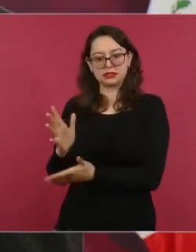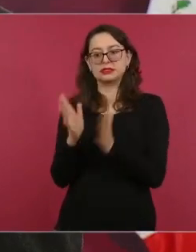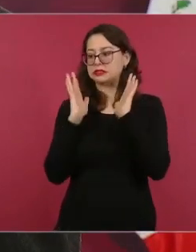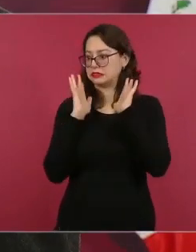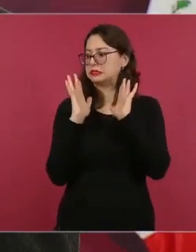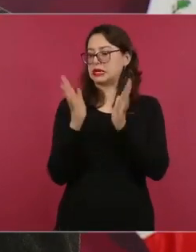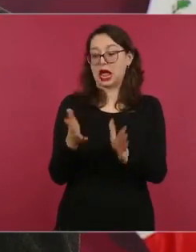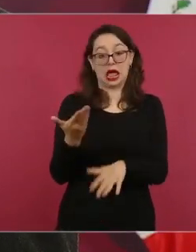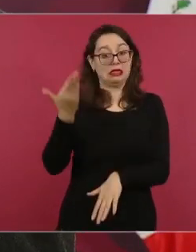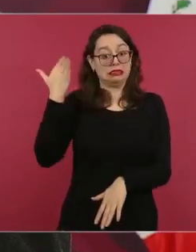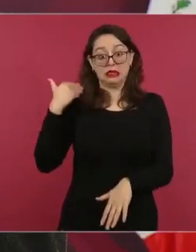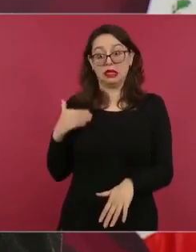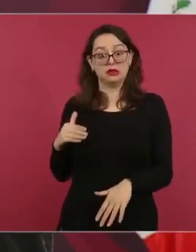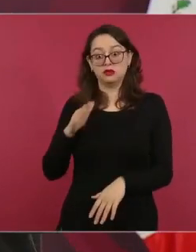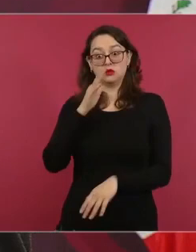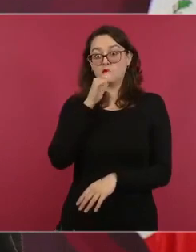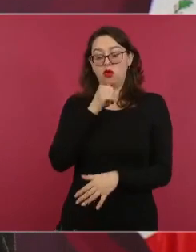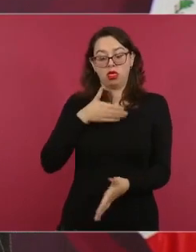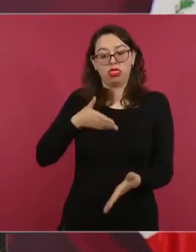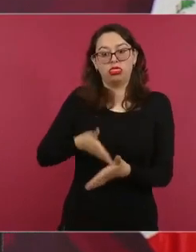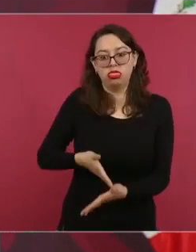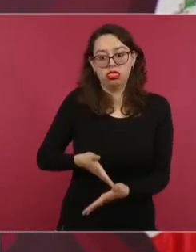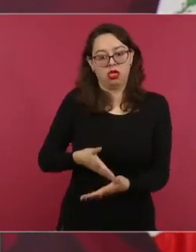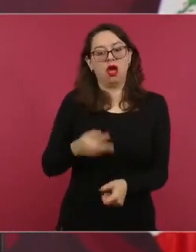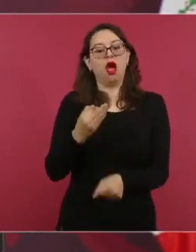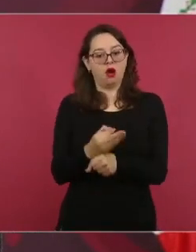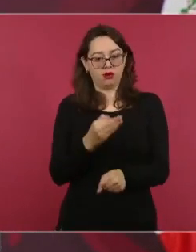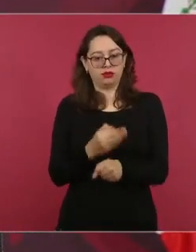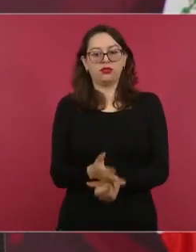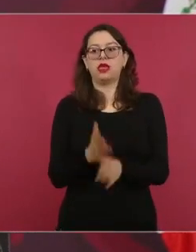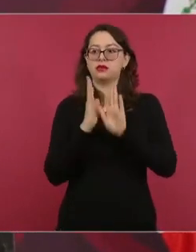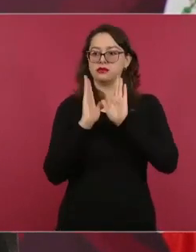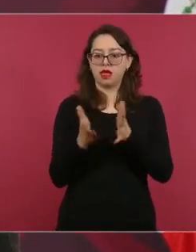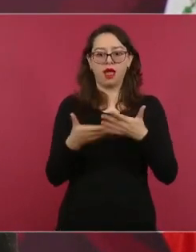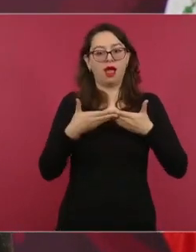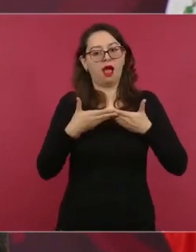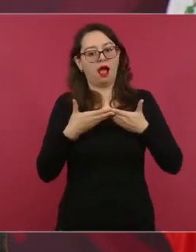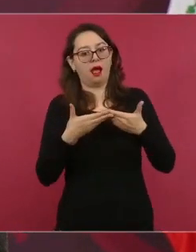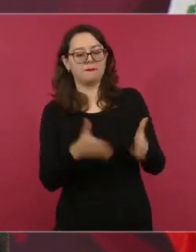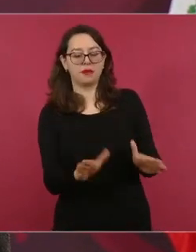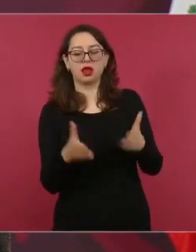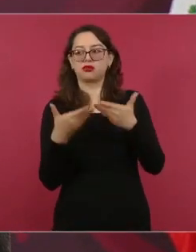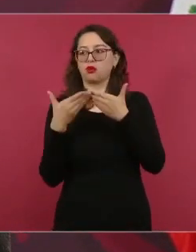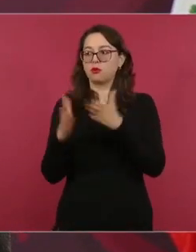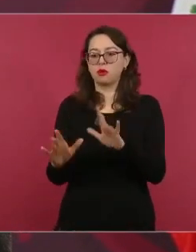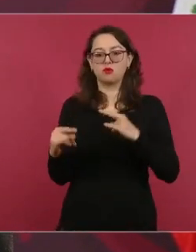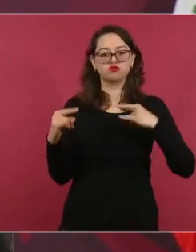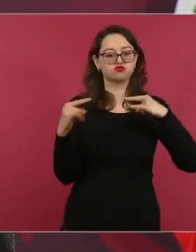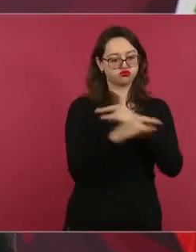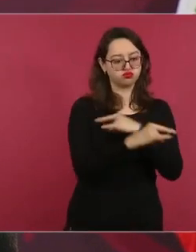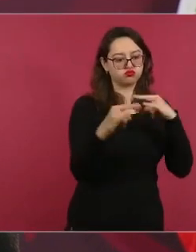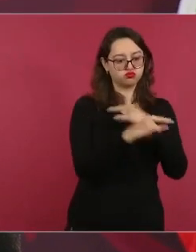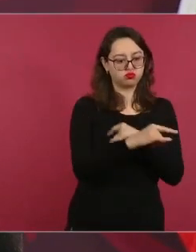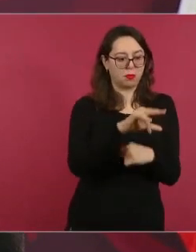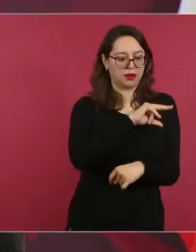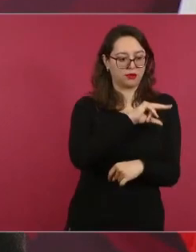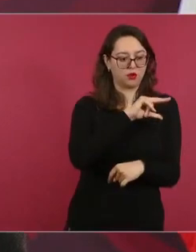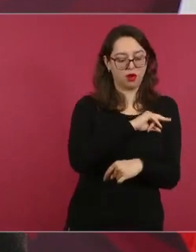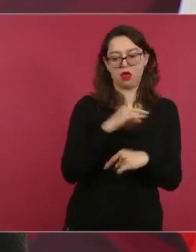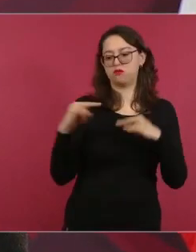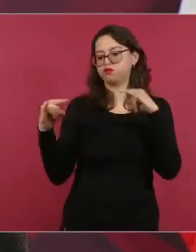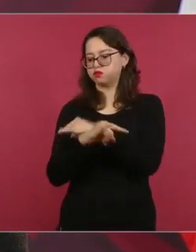autopista como en la carretera federal, libre,